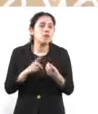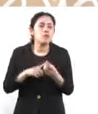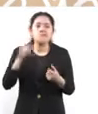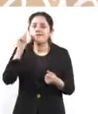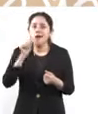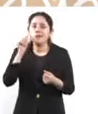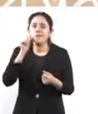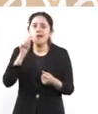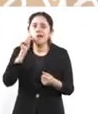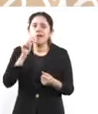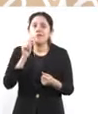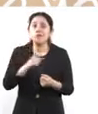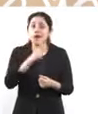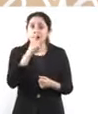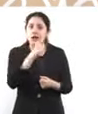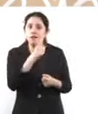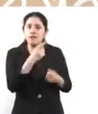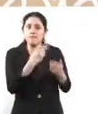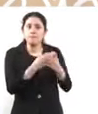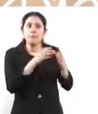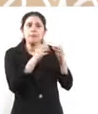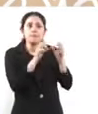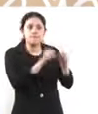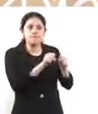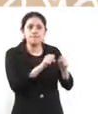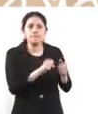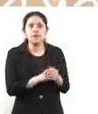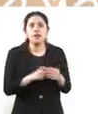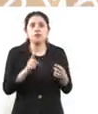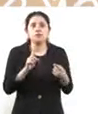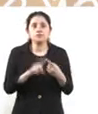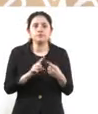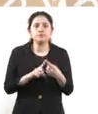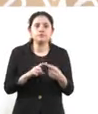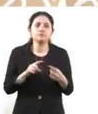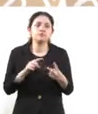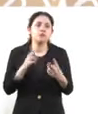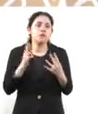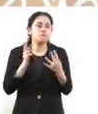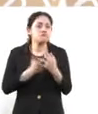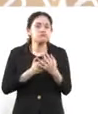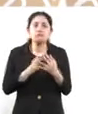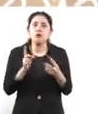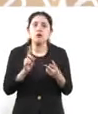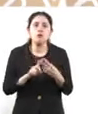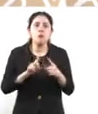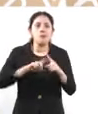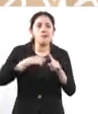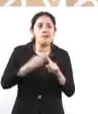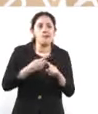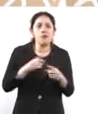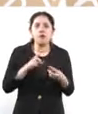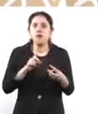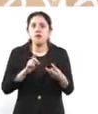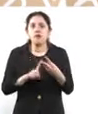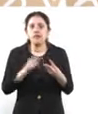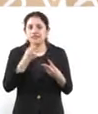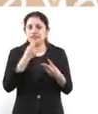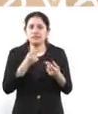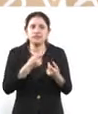son detenidos. Homicidio, feminicidio, violación, pederastia,